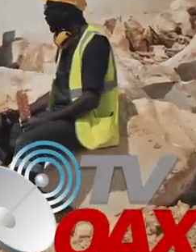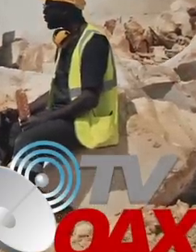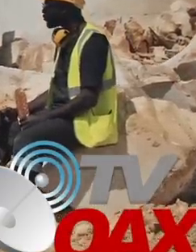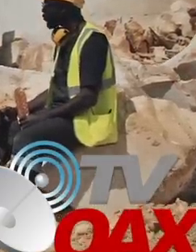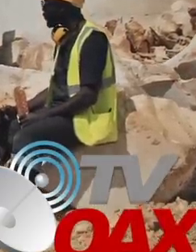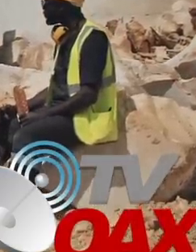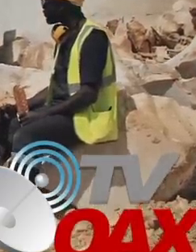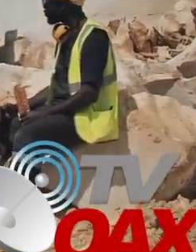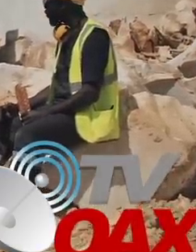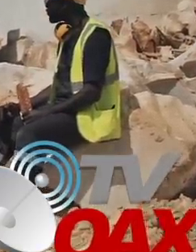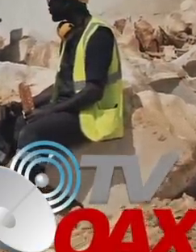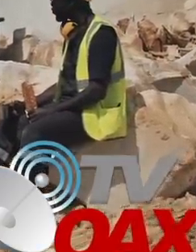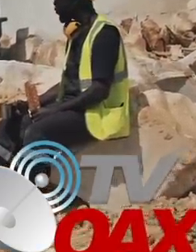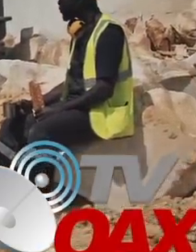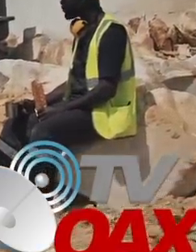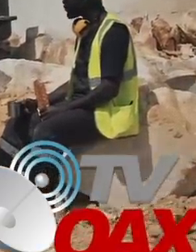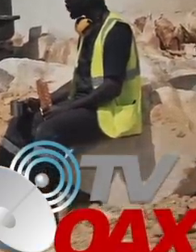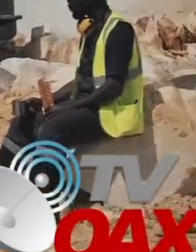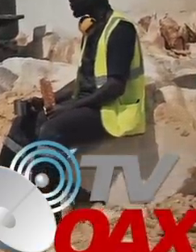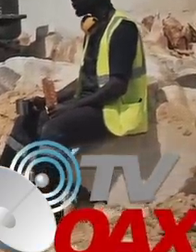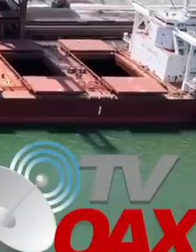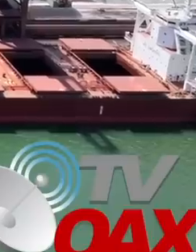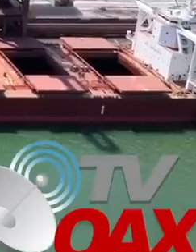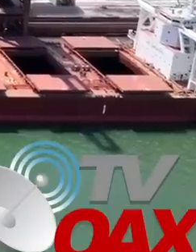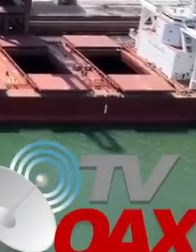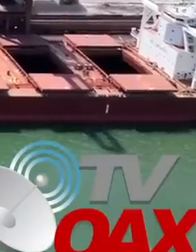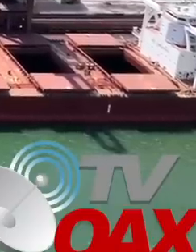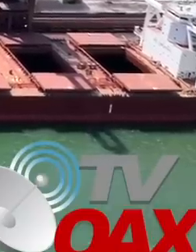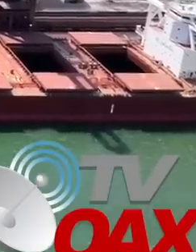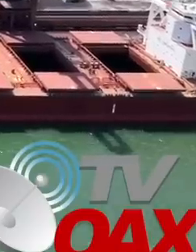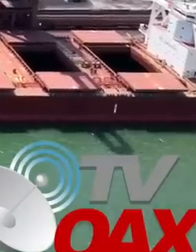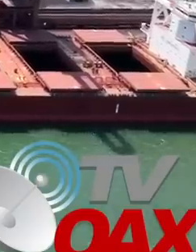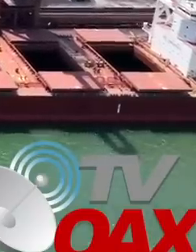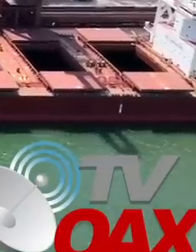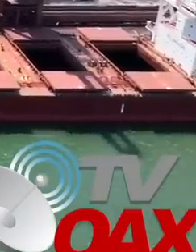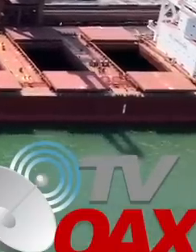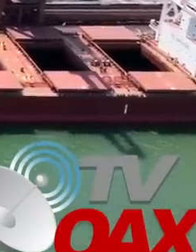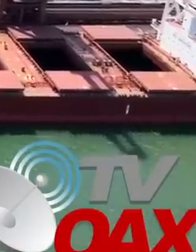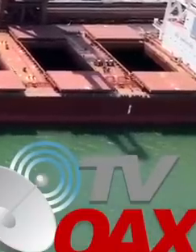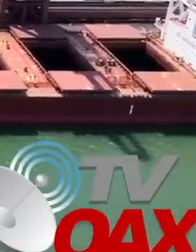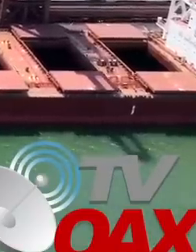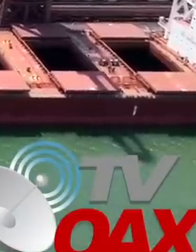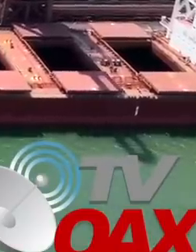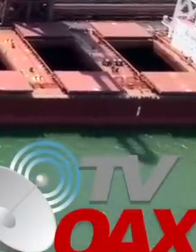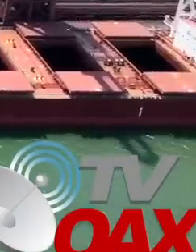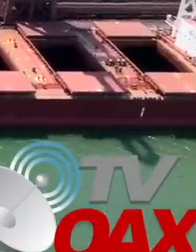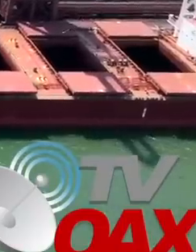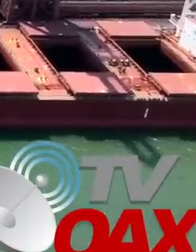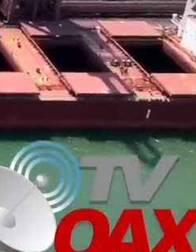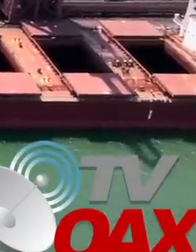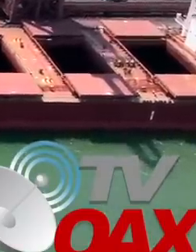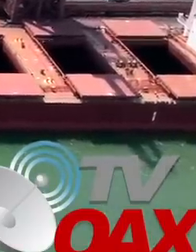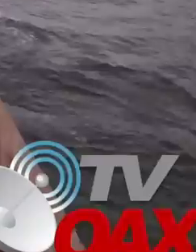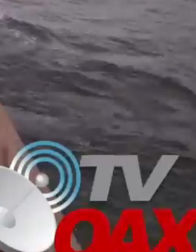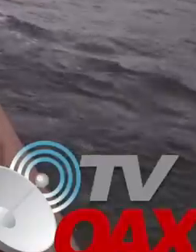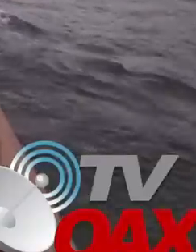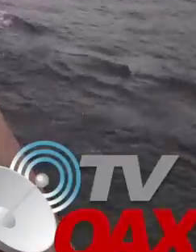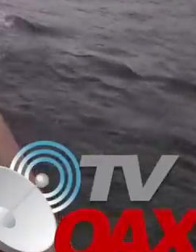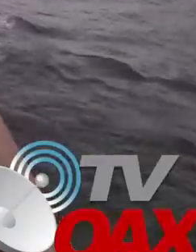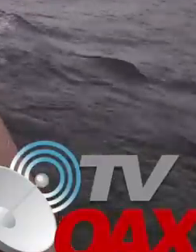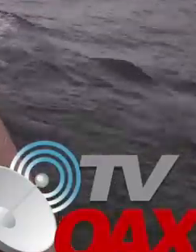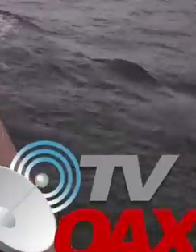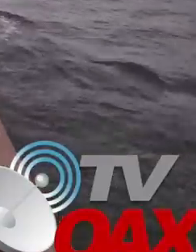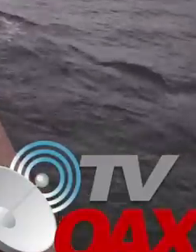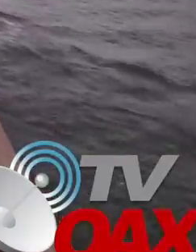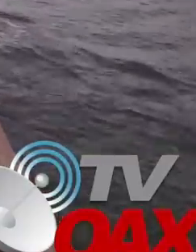México y llevarlas a través de gigantes barcos a Estados Unidos, país donde la grava, arena